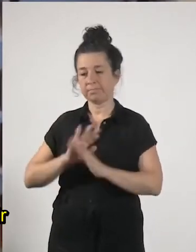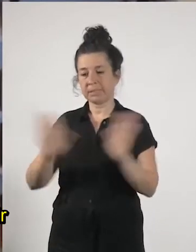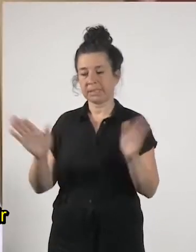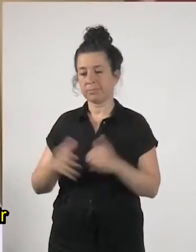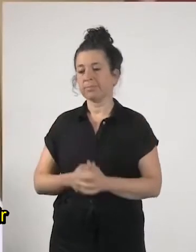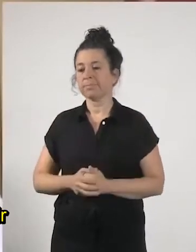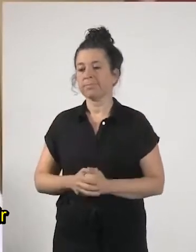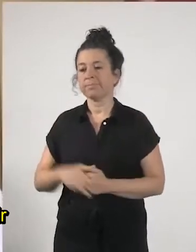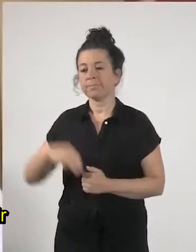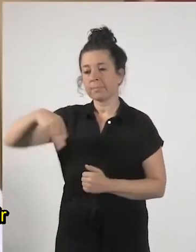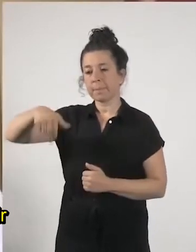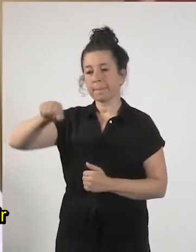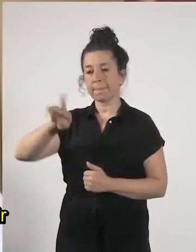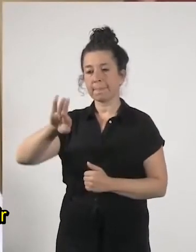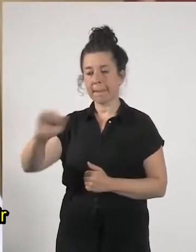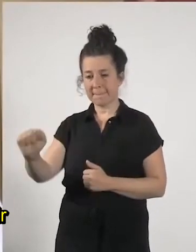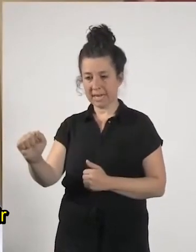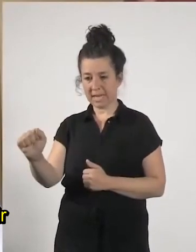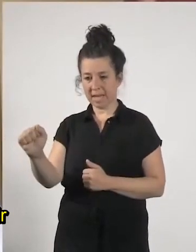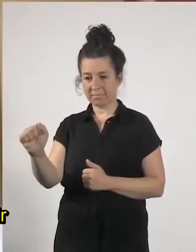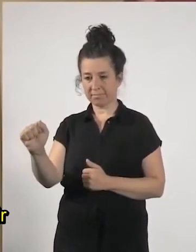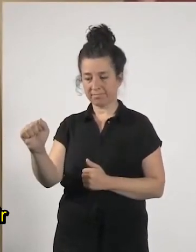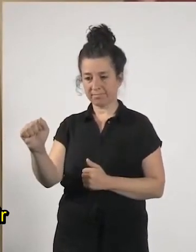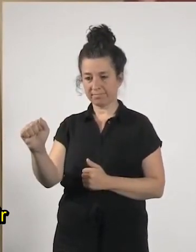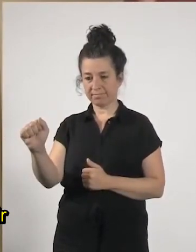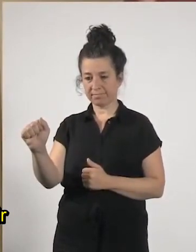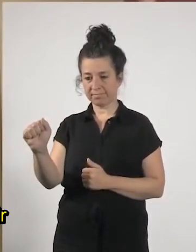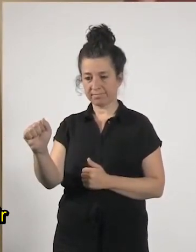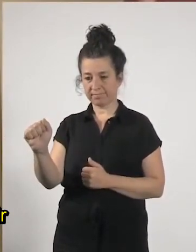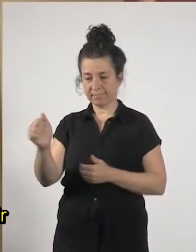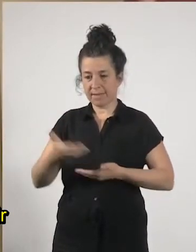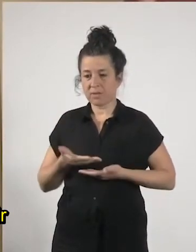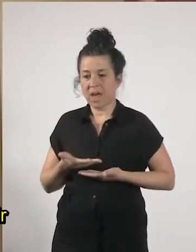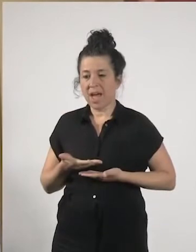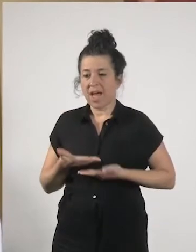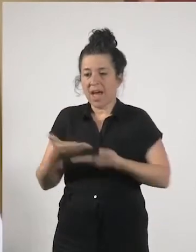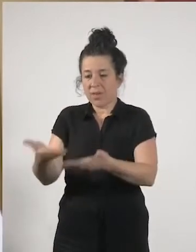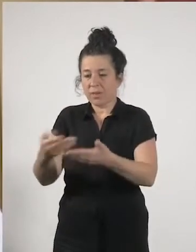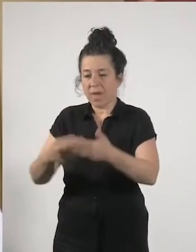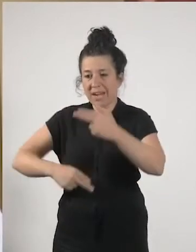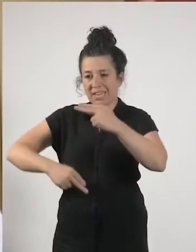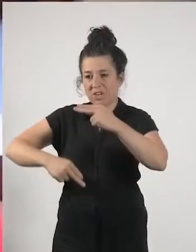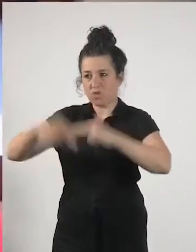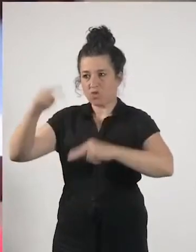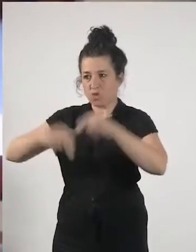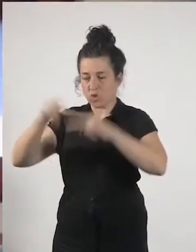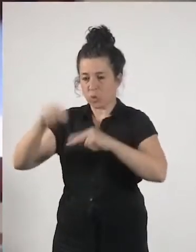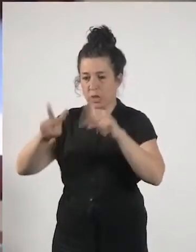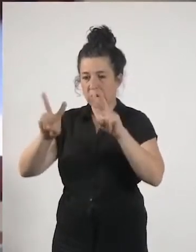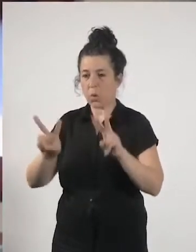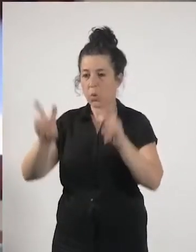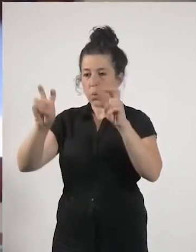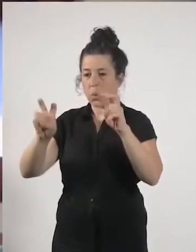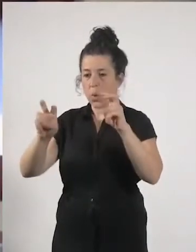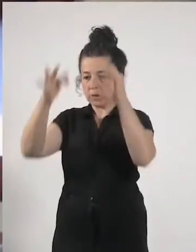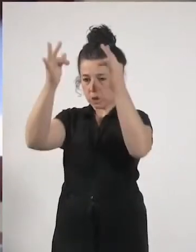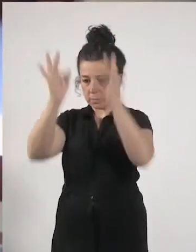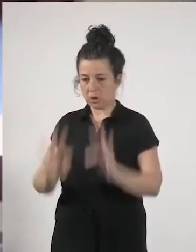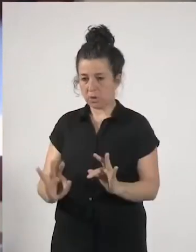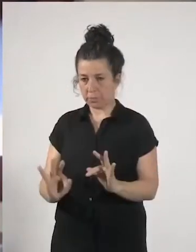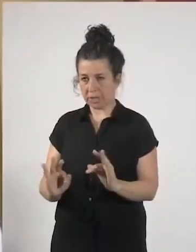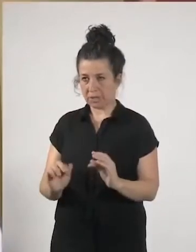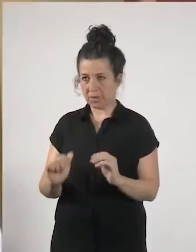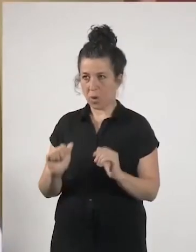María vamos a ayudar a construir los nuevos presupuestos al menos a poner los cimientos